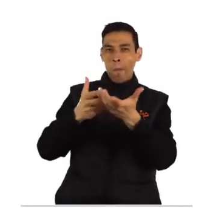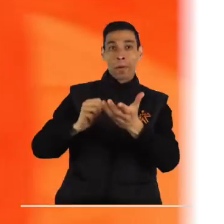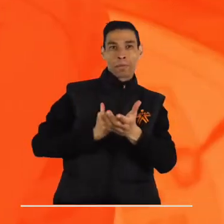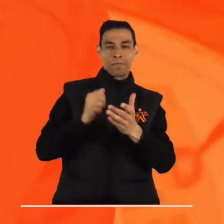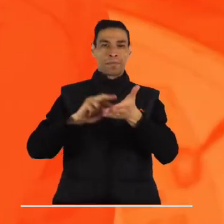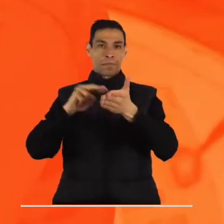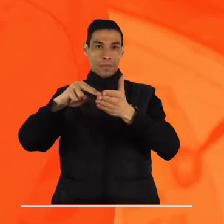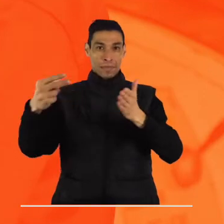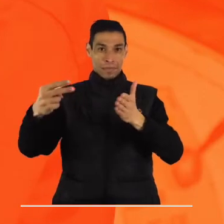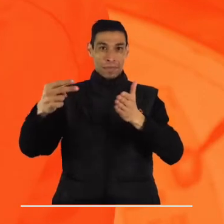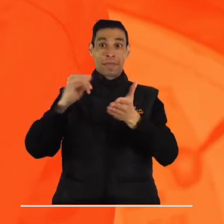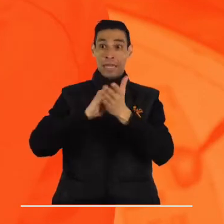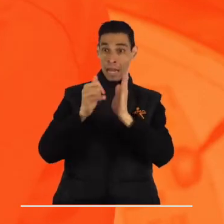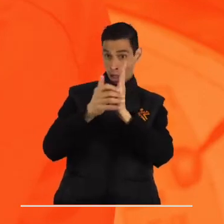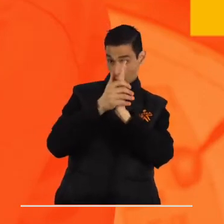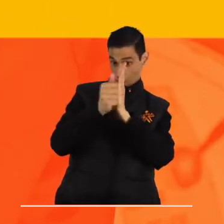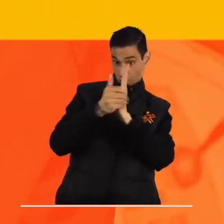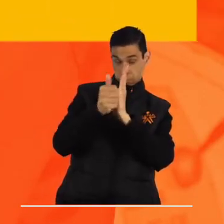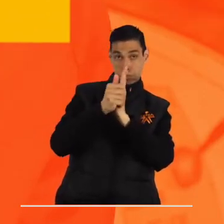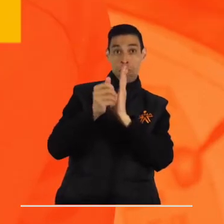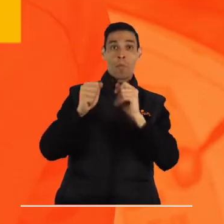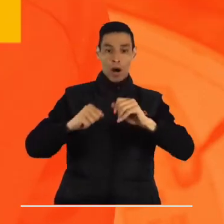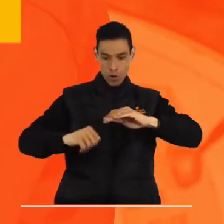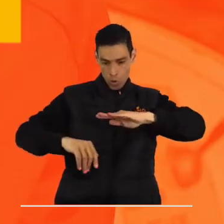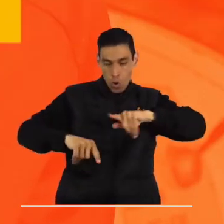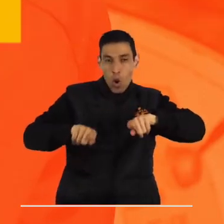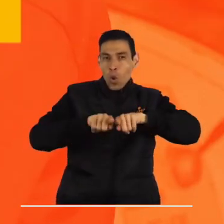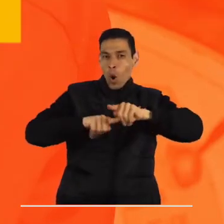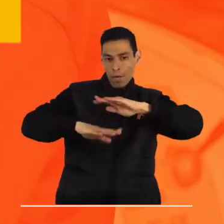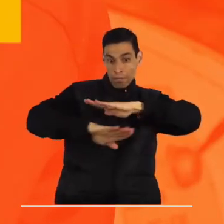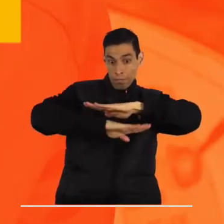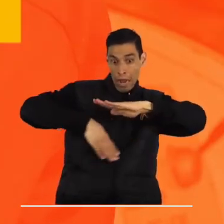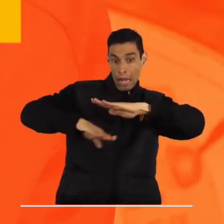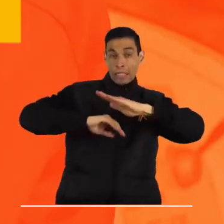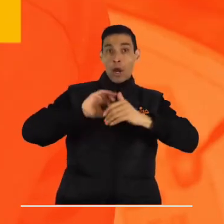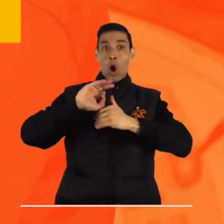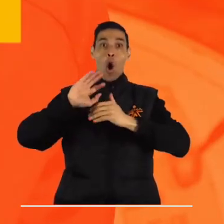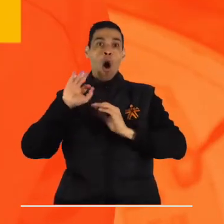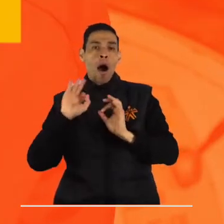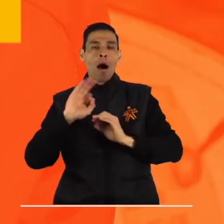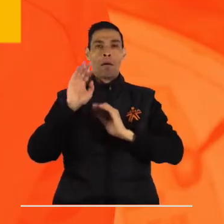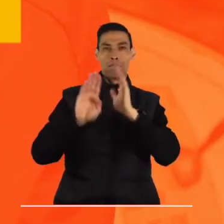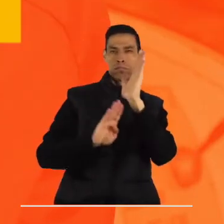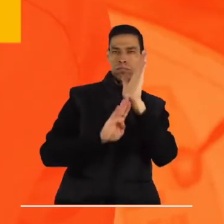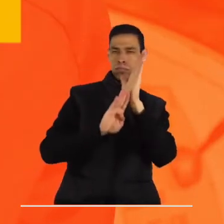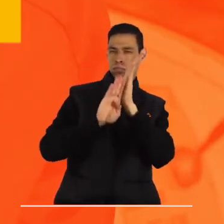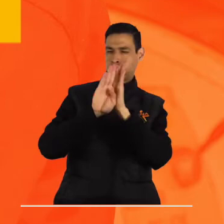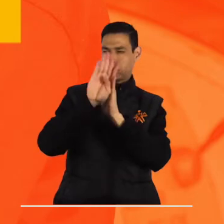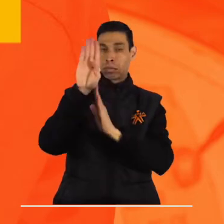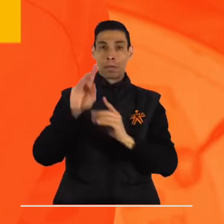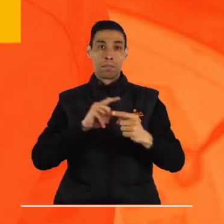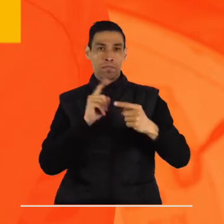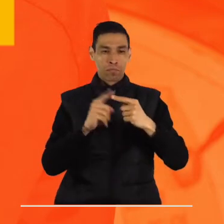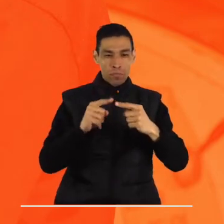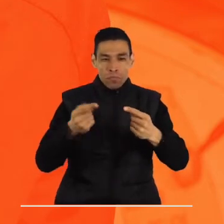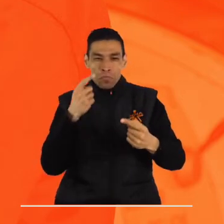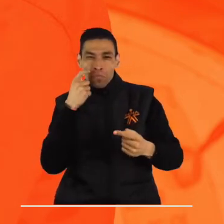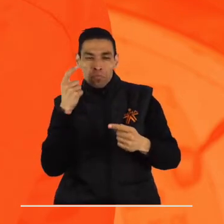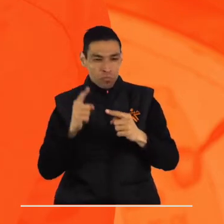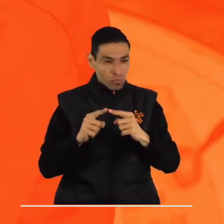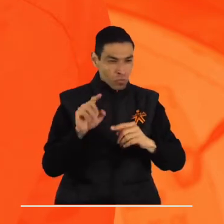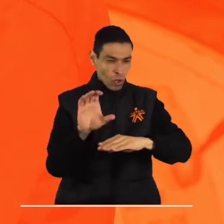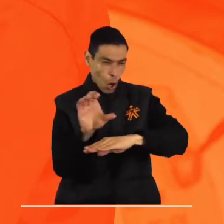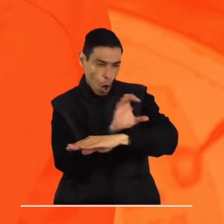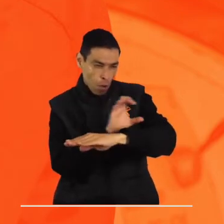estas capacidades pueden clasificarse de básicas a avanzadas y exploran niveles desde conocer el